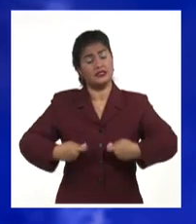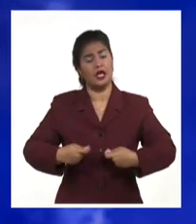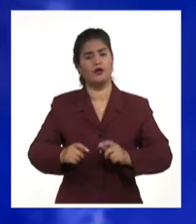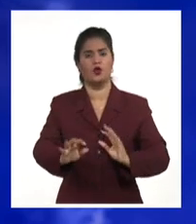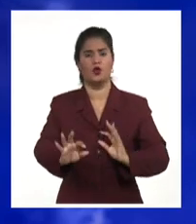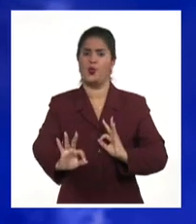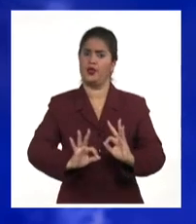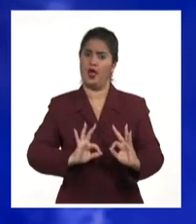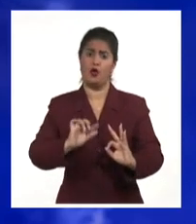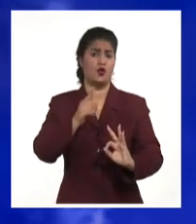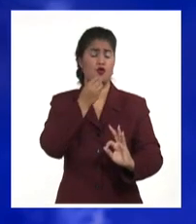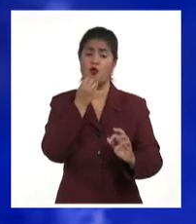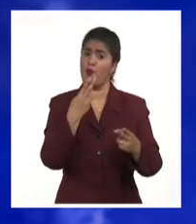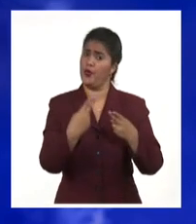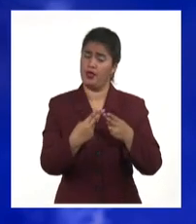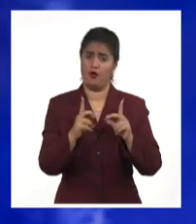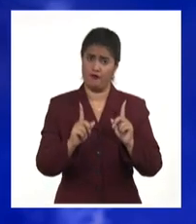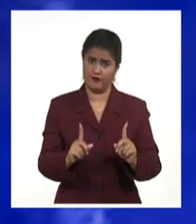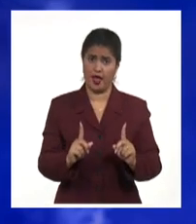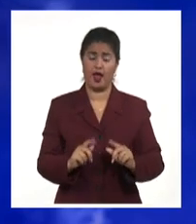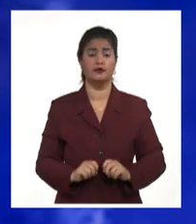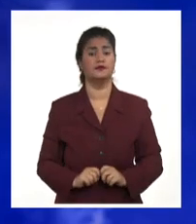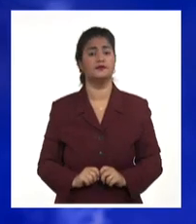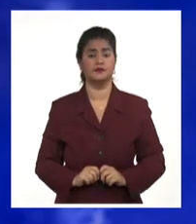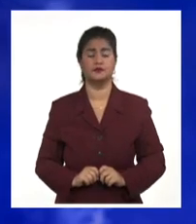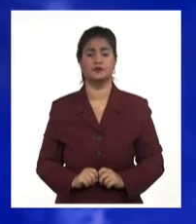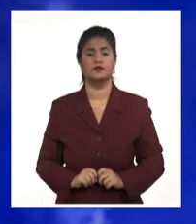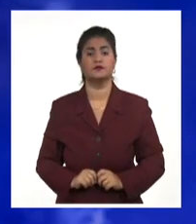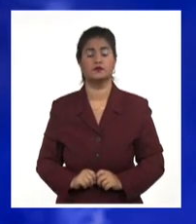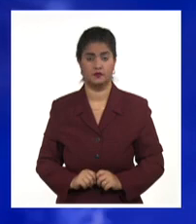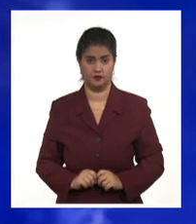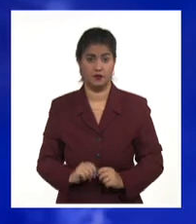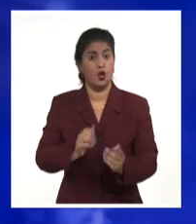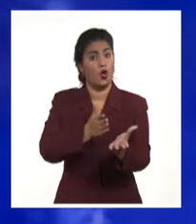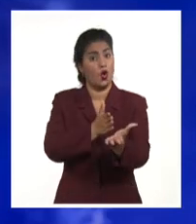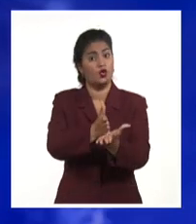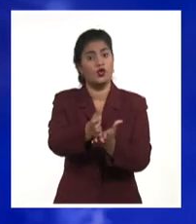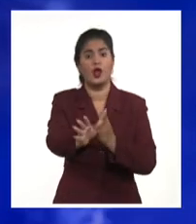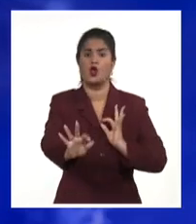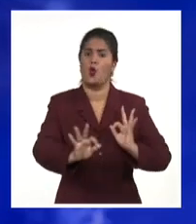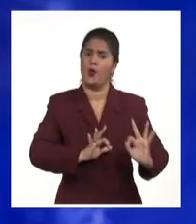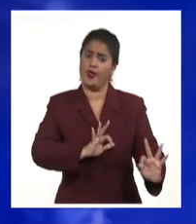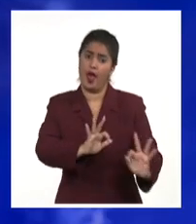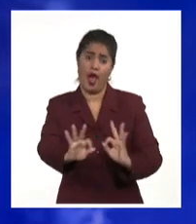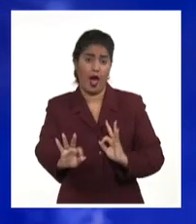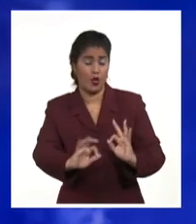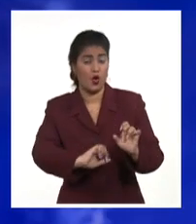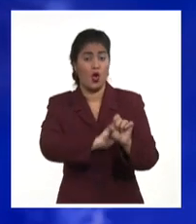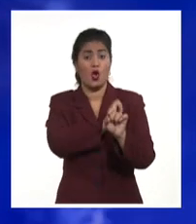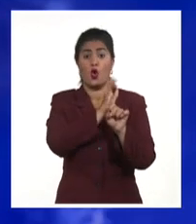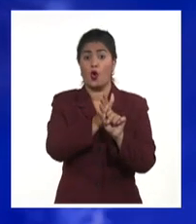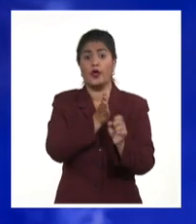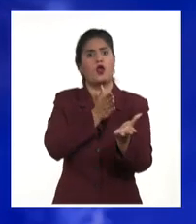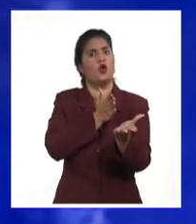se pueda resolver, se pueda controlar todavía un poco más, pues seguir manteniendo un grupo de